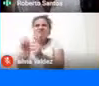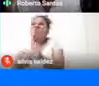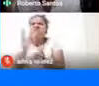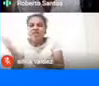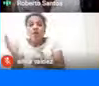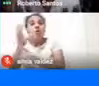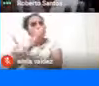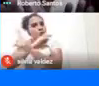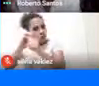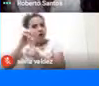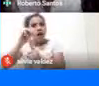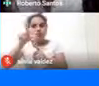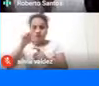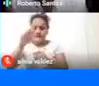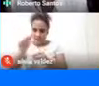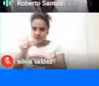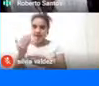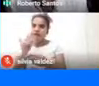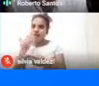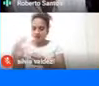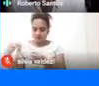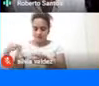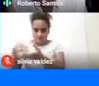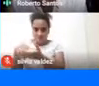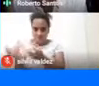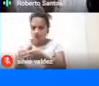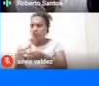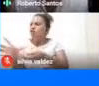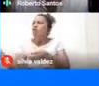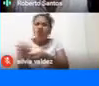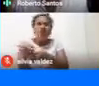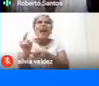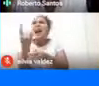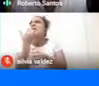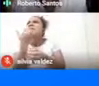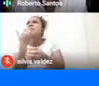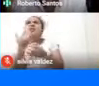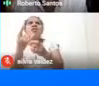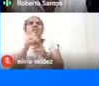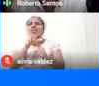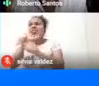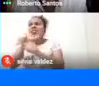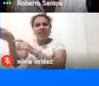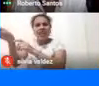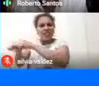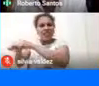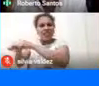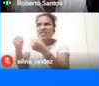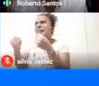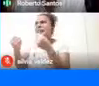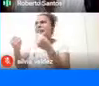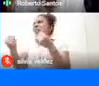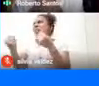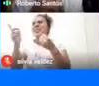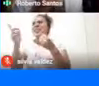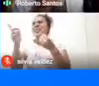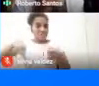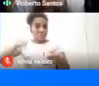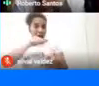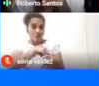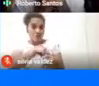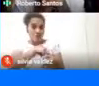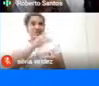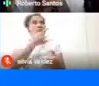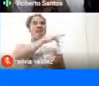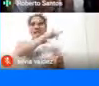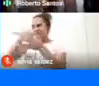cultura Muisca Contra todo tipo De agresión De los españoles De los invasores